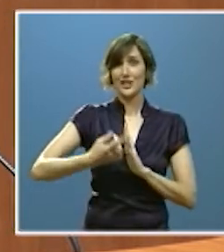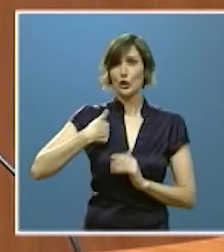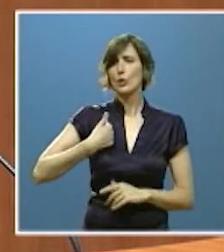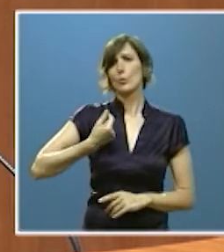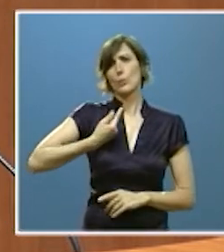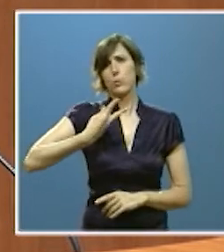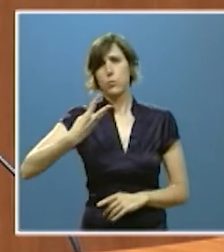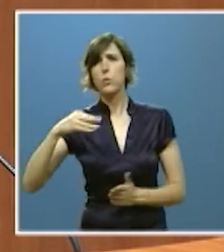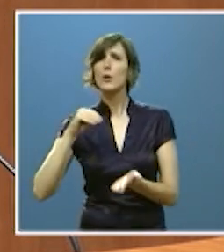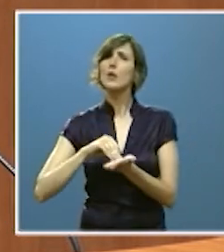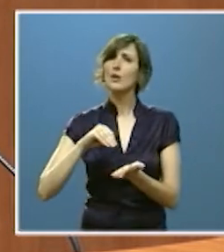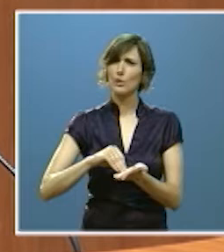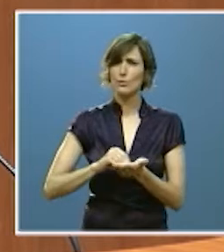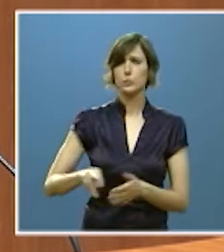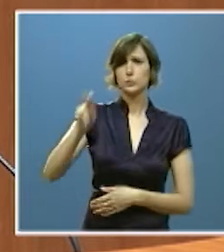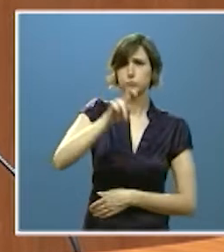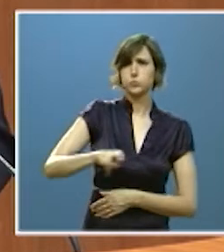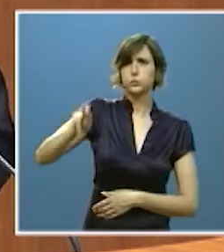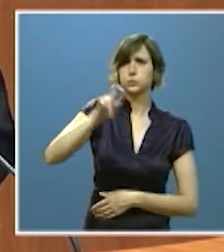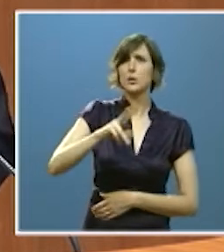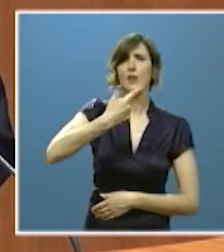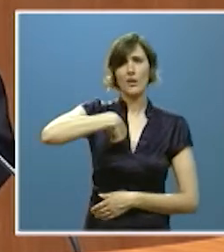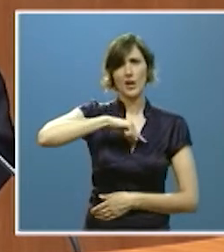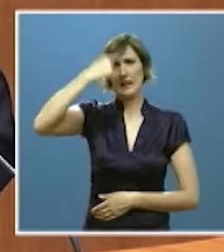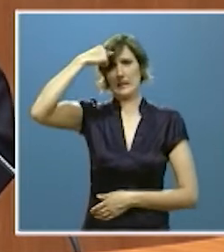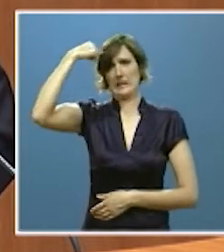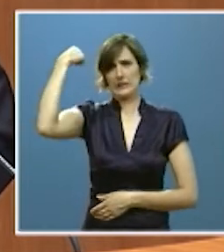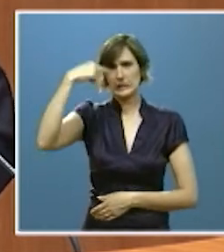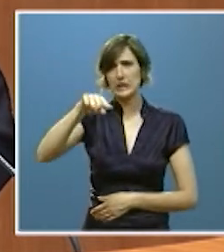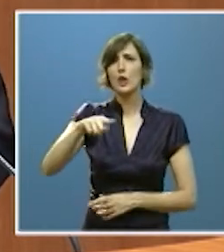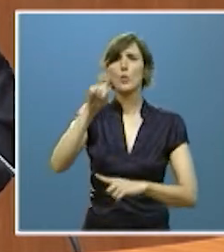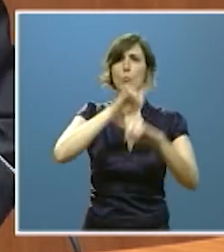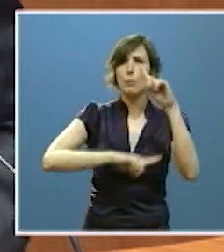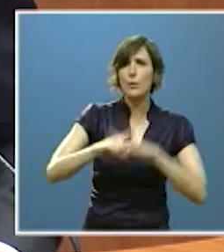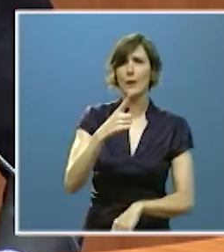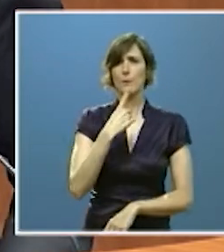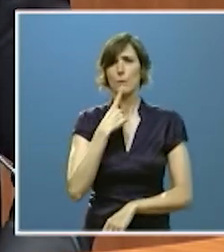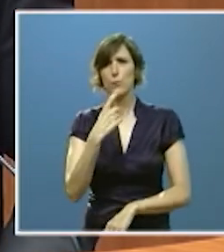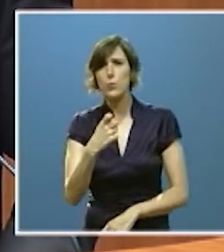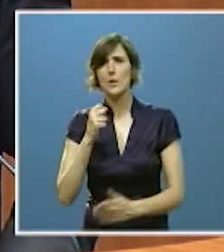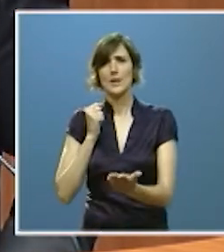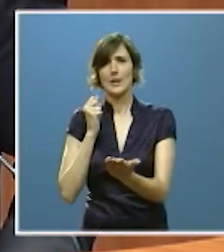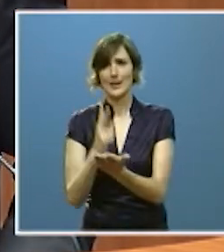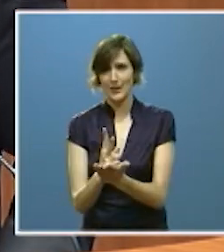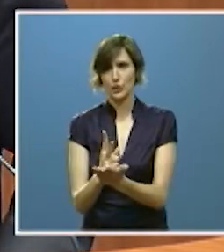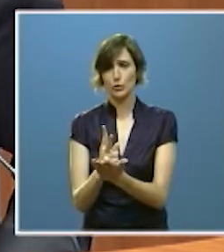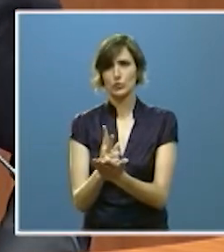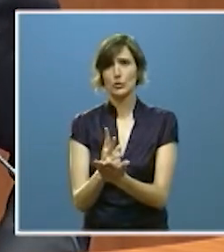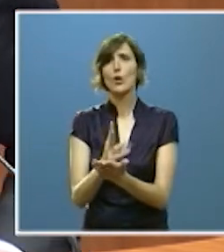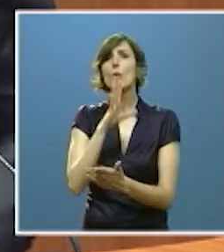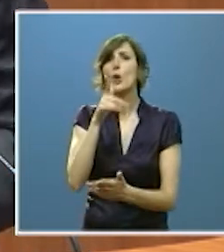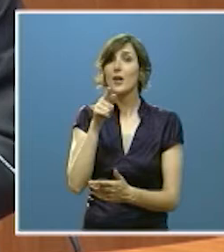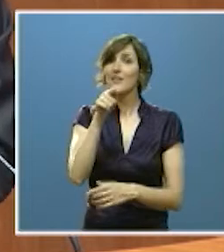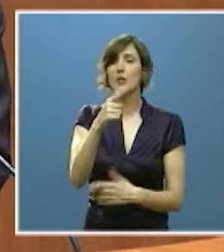cámara somos conscientes de los muchos problemas dificultades y retos que plantea el que sin duda es el